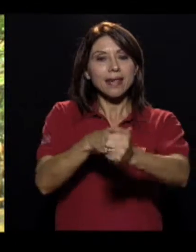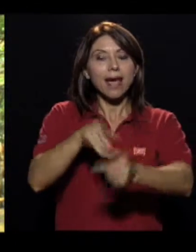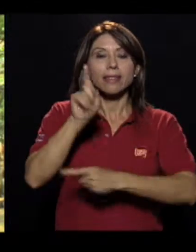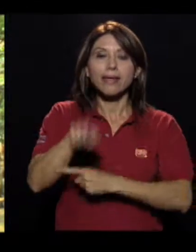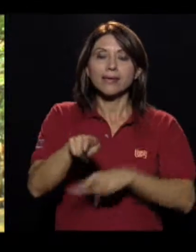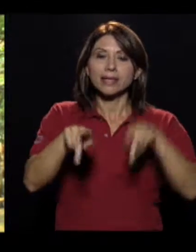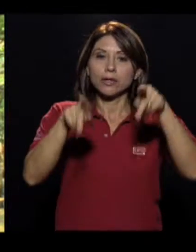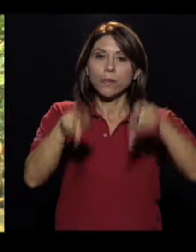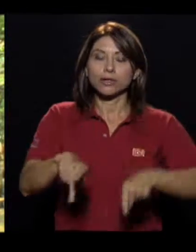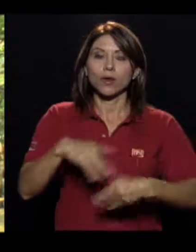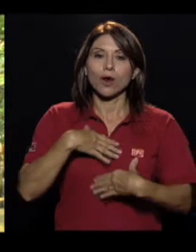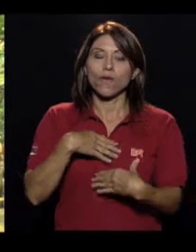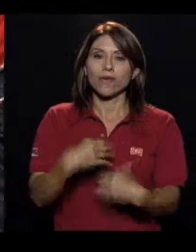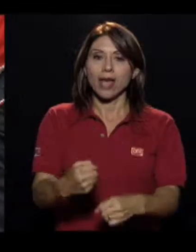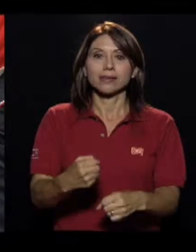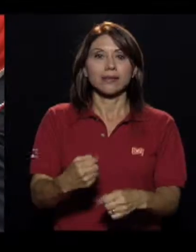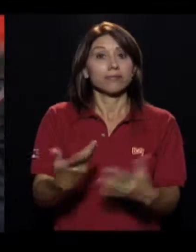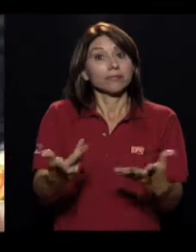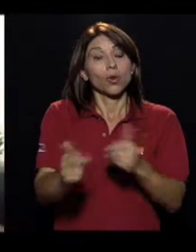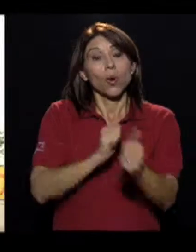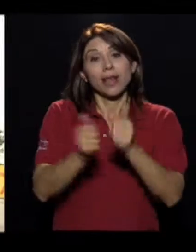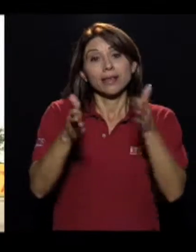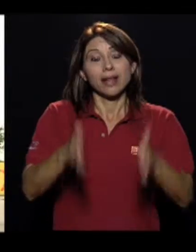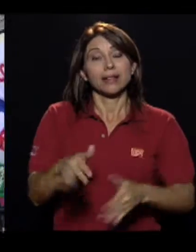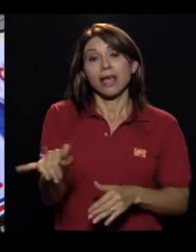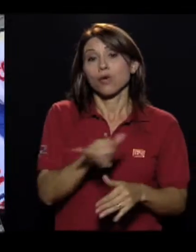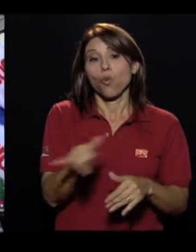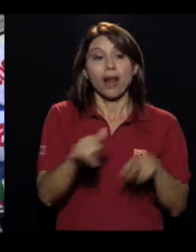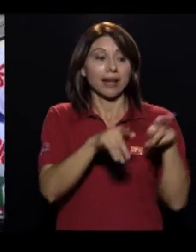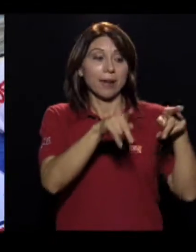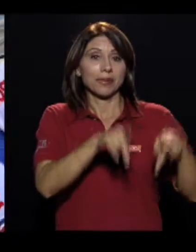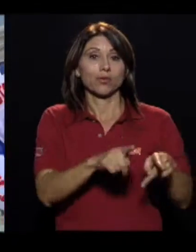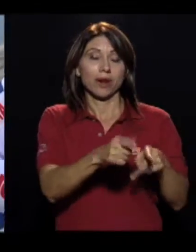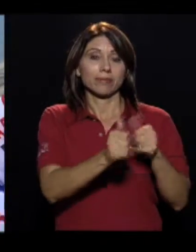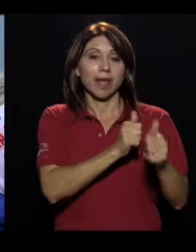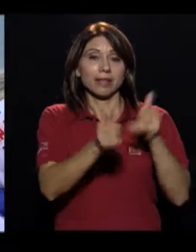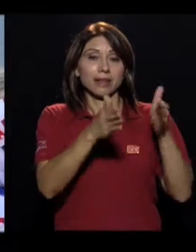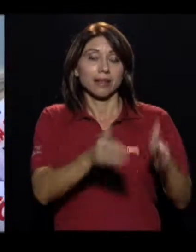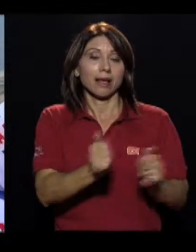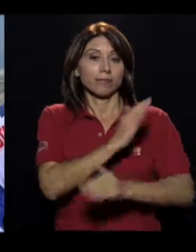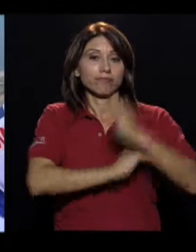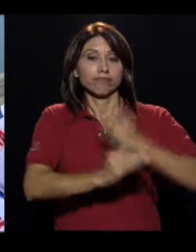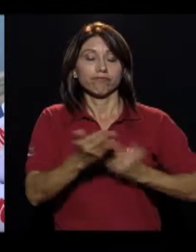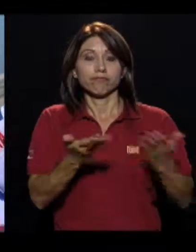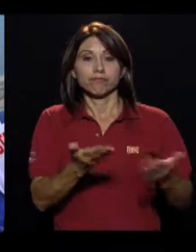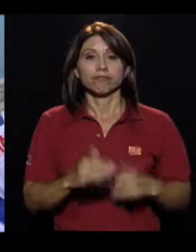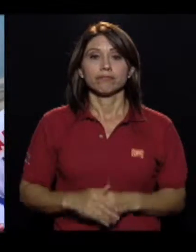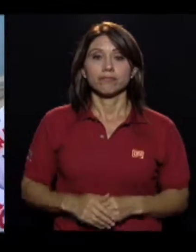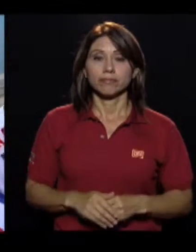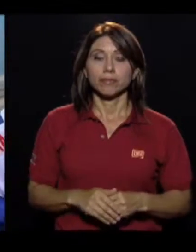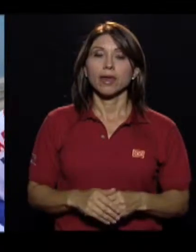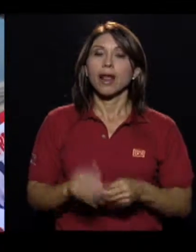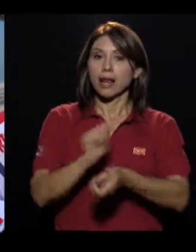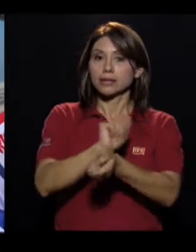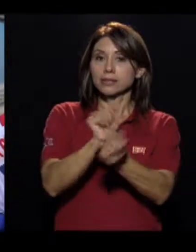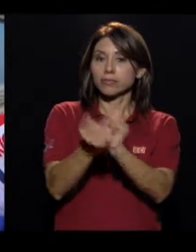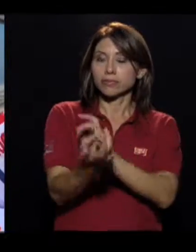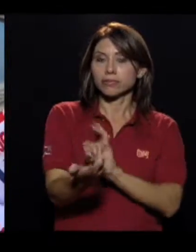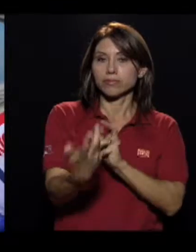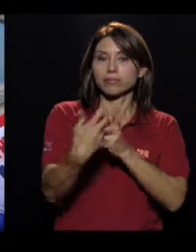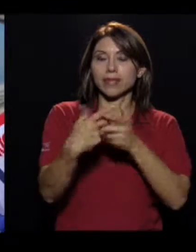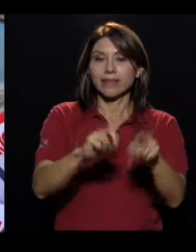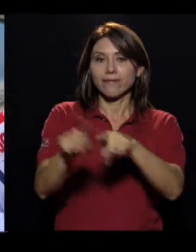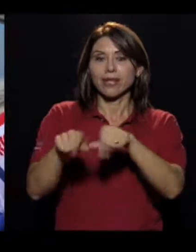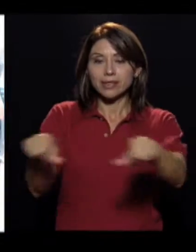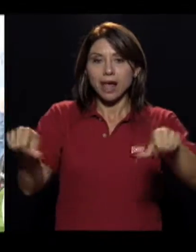persona de confianza y casi que un atleta, igual que el atleta que lleva a su lado. Las adaptaciones